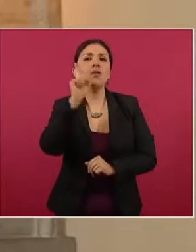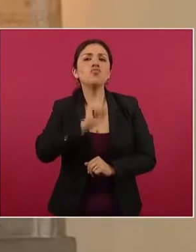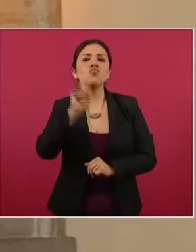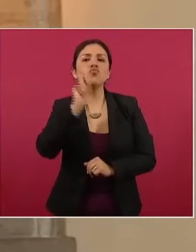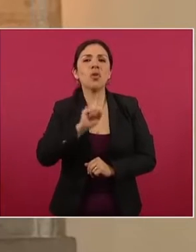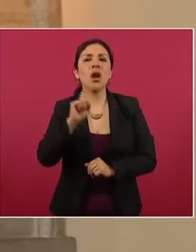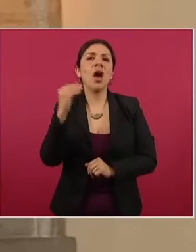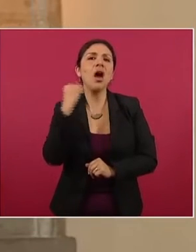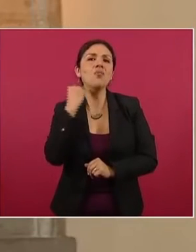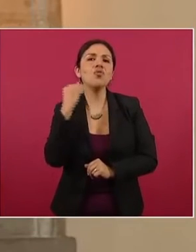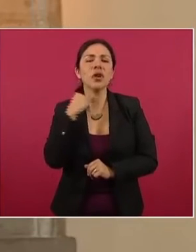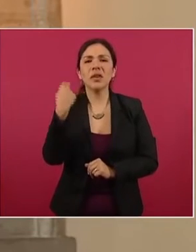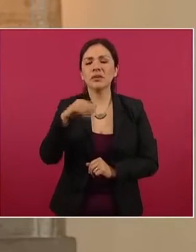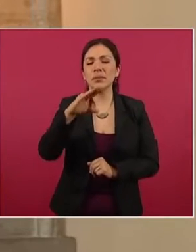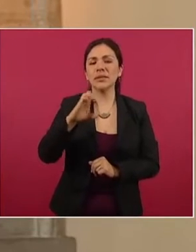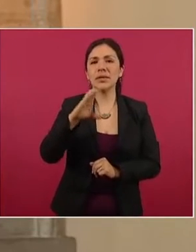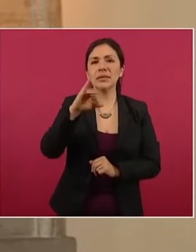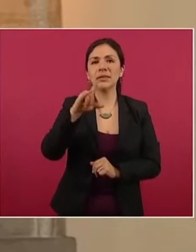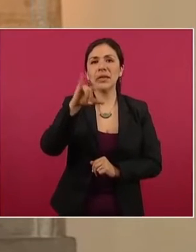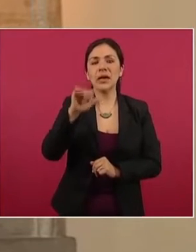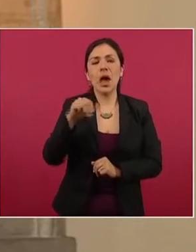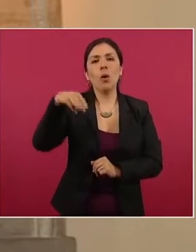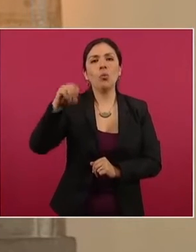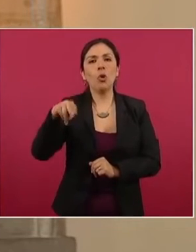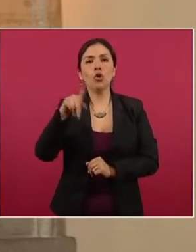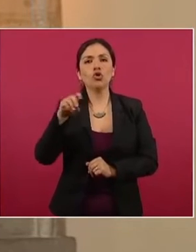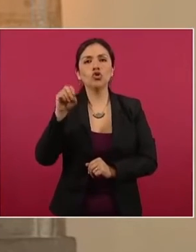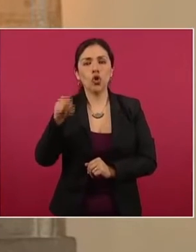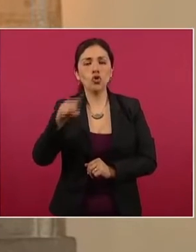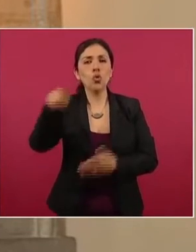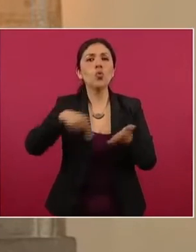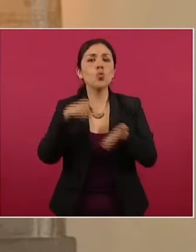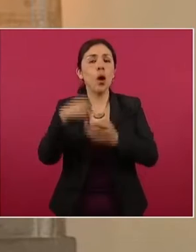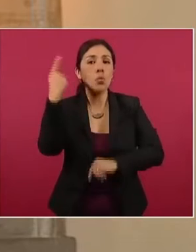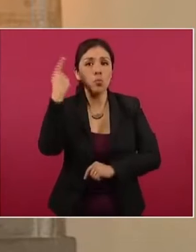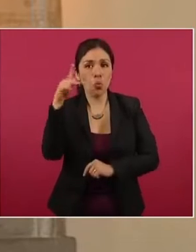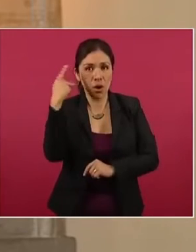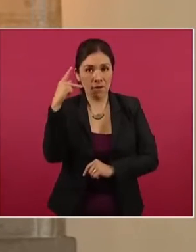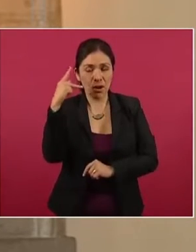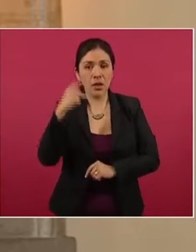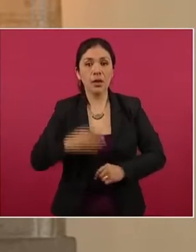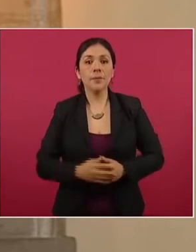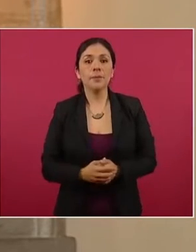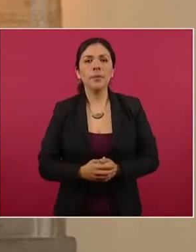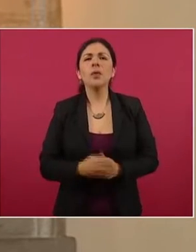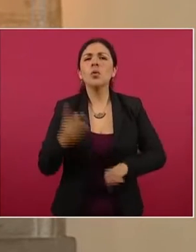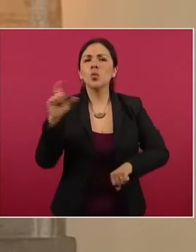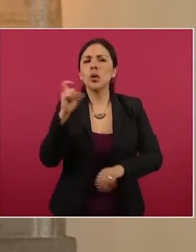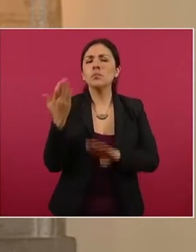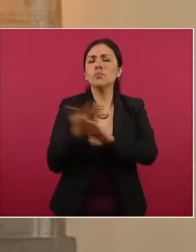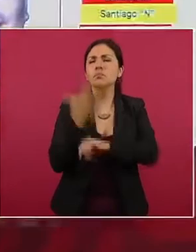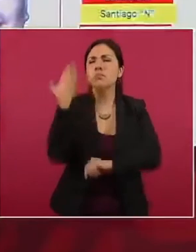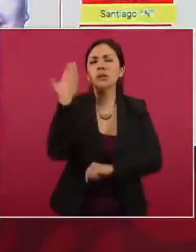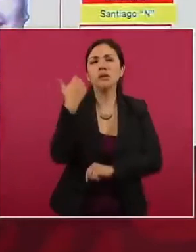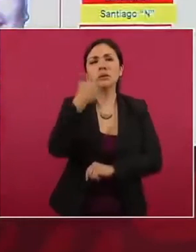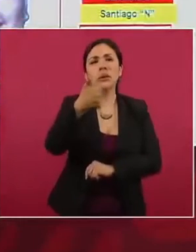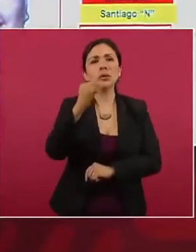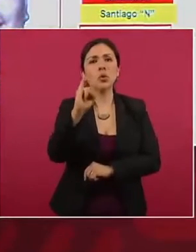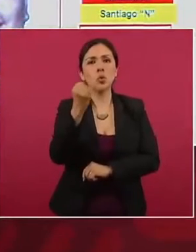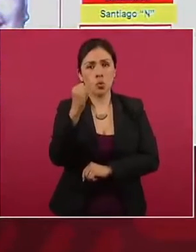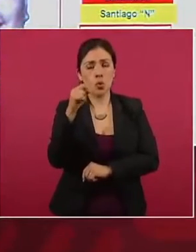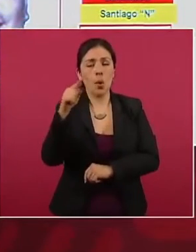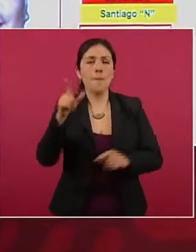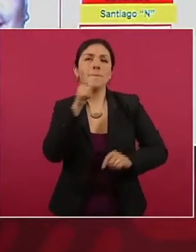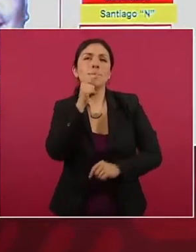y abogada Cecilia Monzón Pérez, en Puebla. El pasado 6 de junio, la